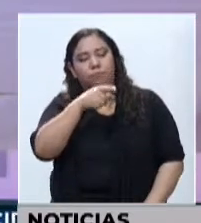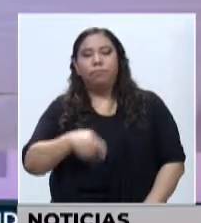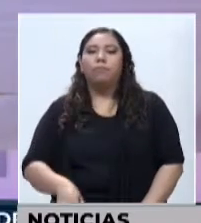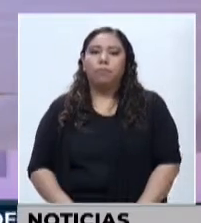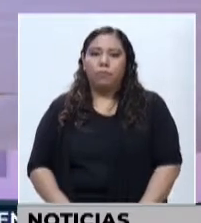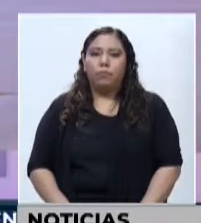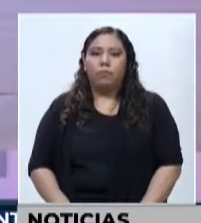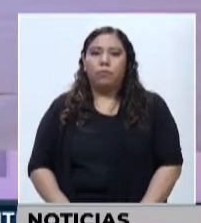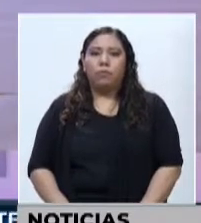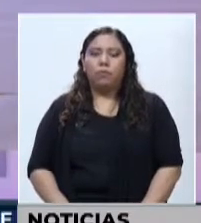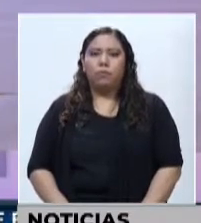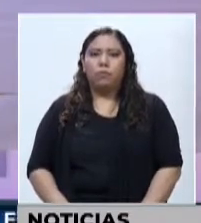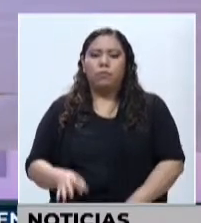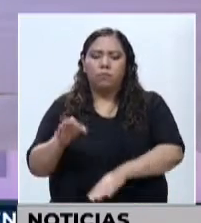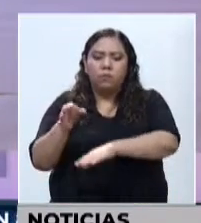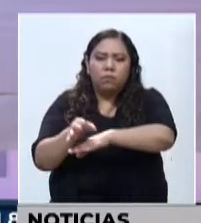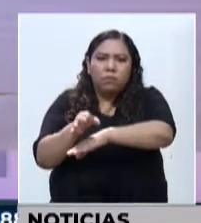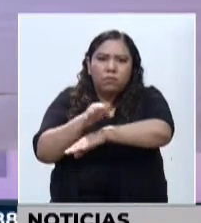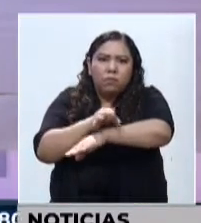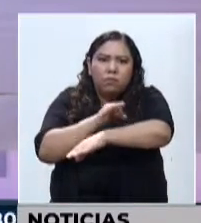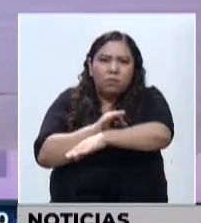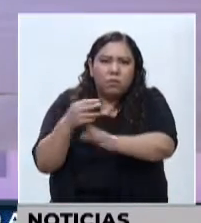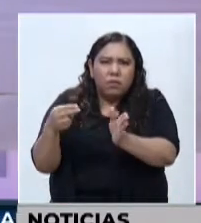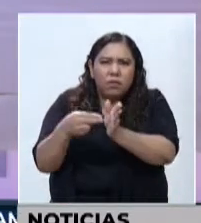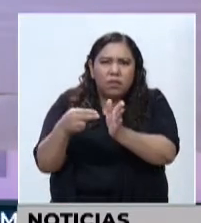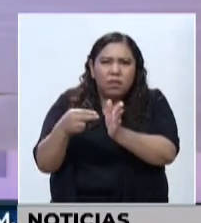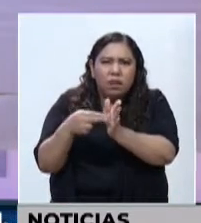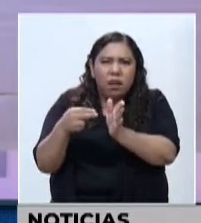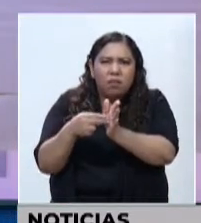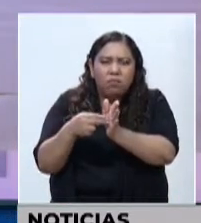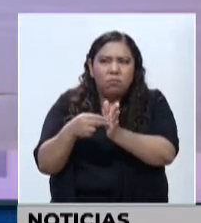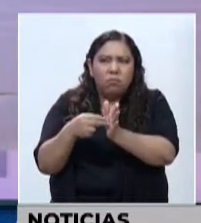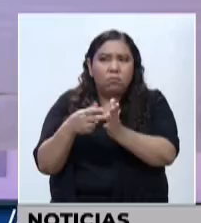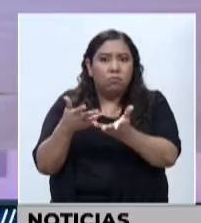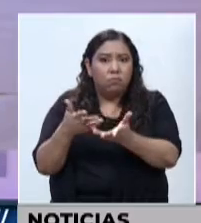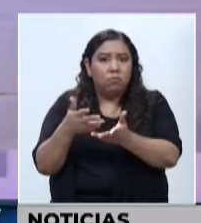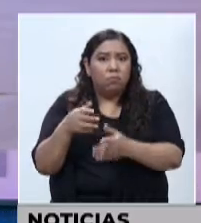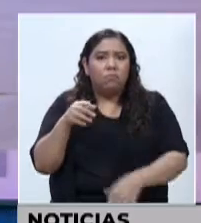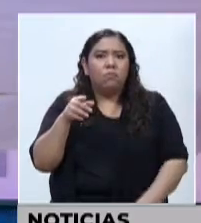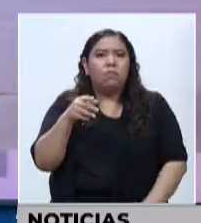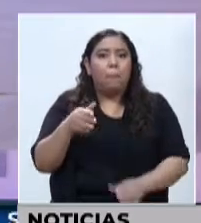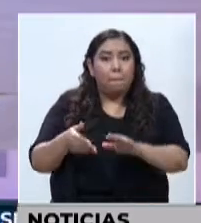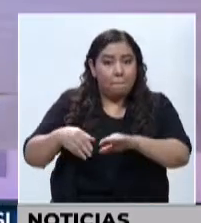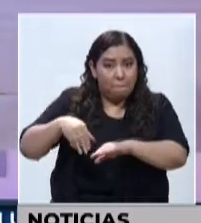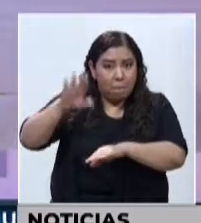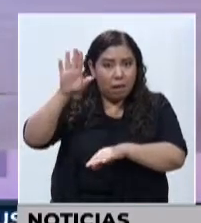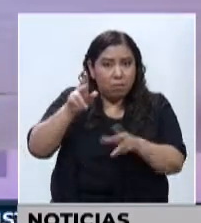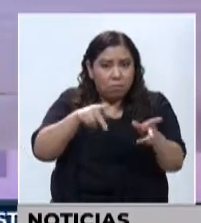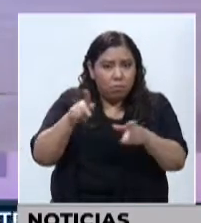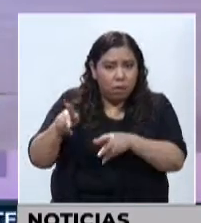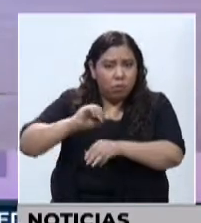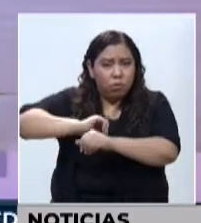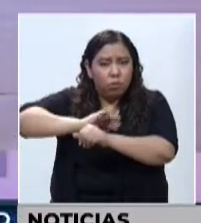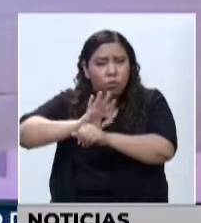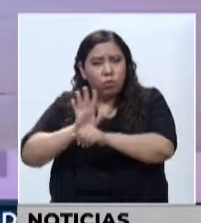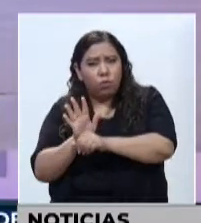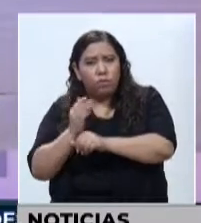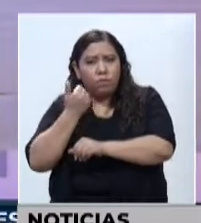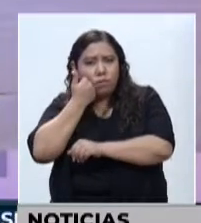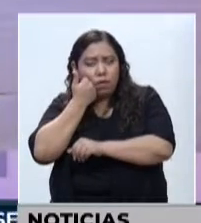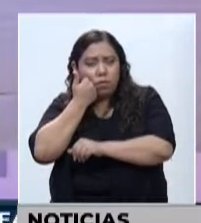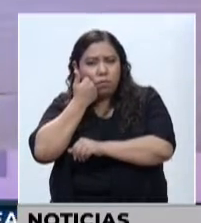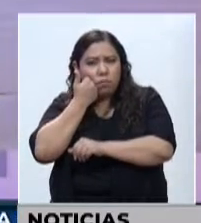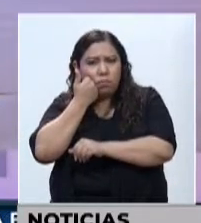Les contamos que el hongo negro o mucormicosis está afectando mayormente a los pacientes con COVID-19.